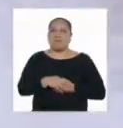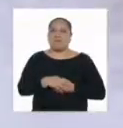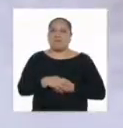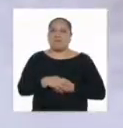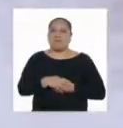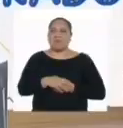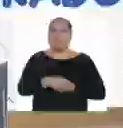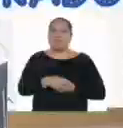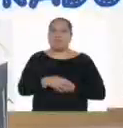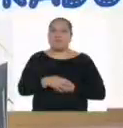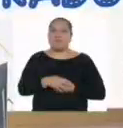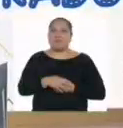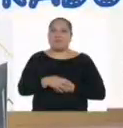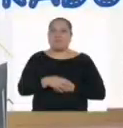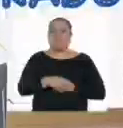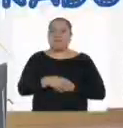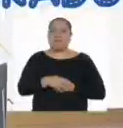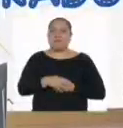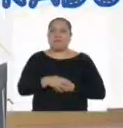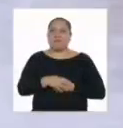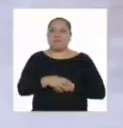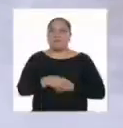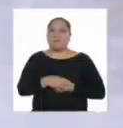Sigue desapareciendo.